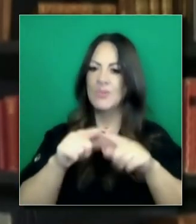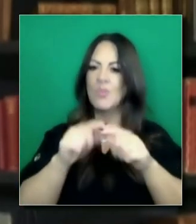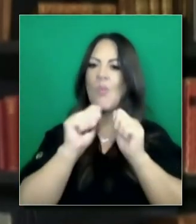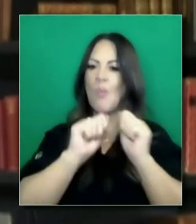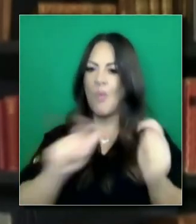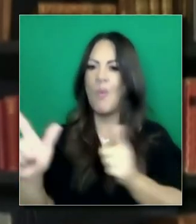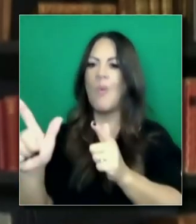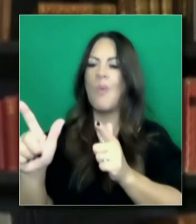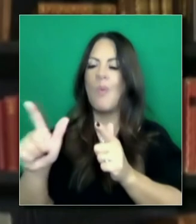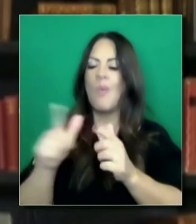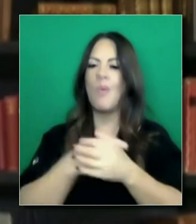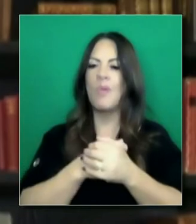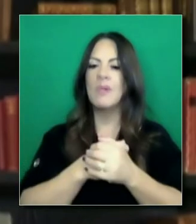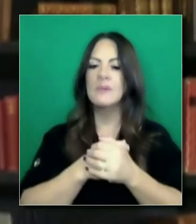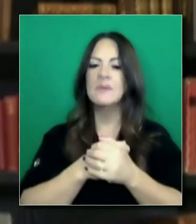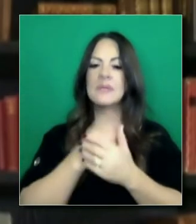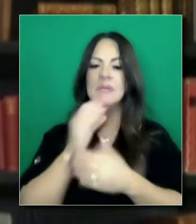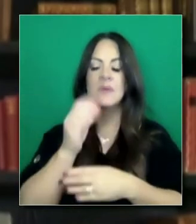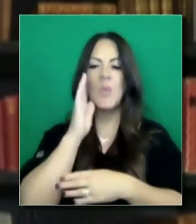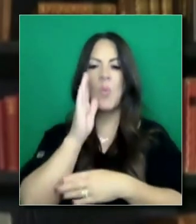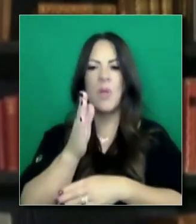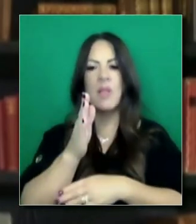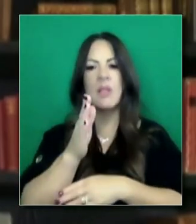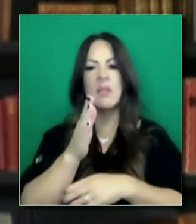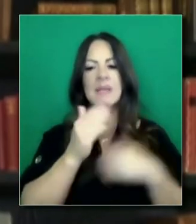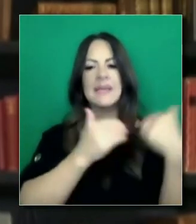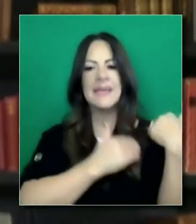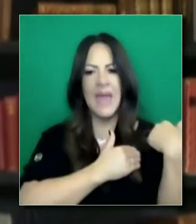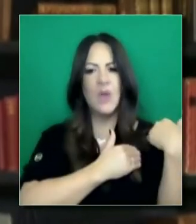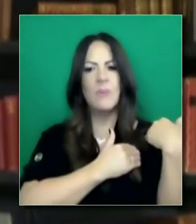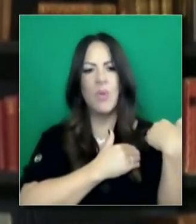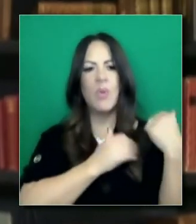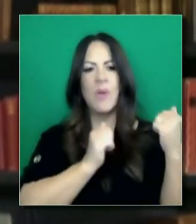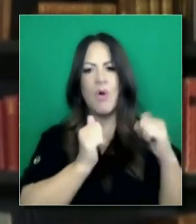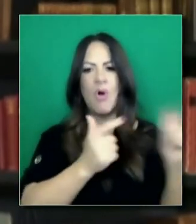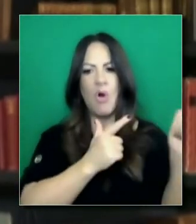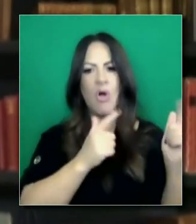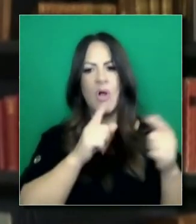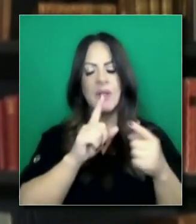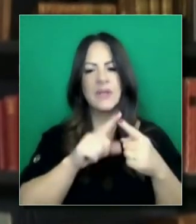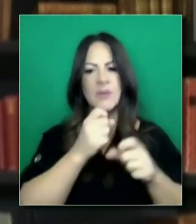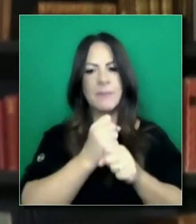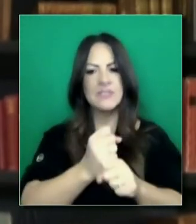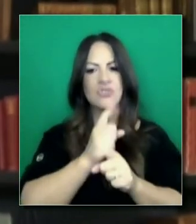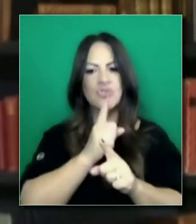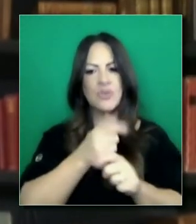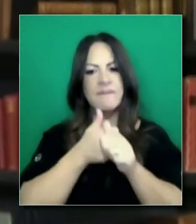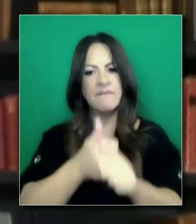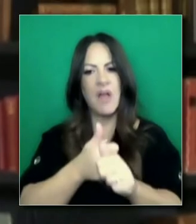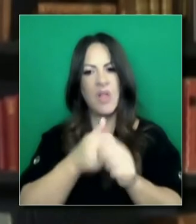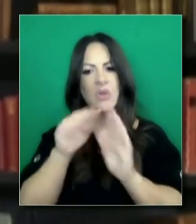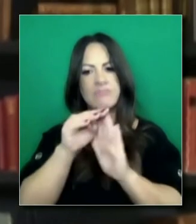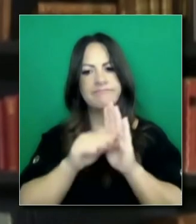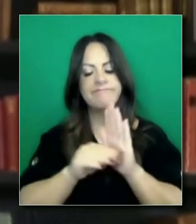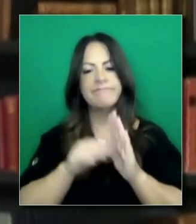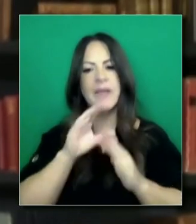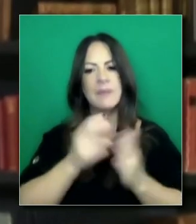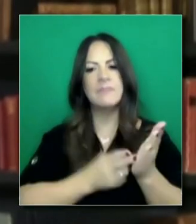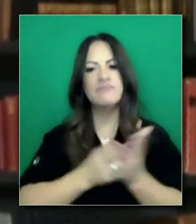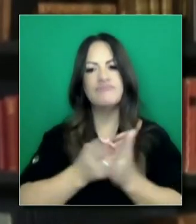puntos de distribución, eso aumenta la cantidad de la responsabilidad. La responsabilidad, el reto será